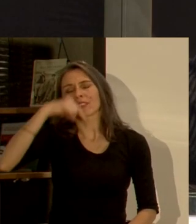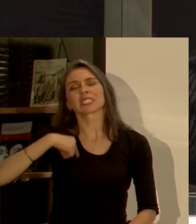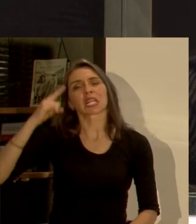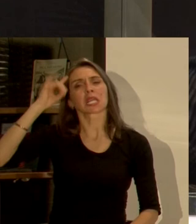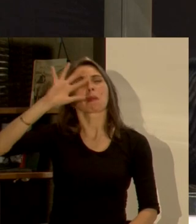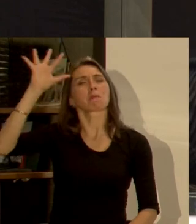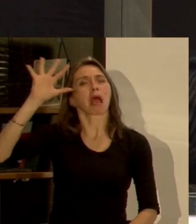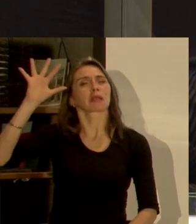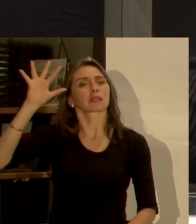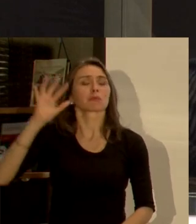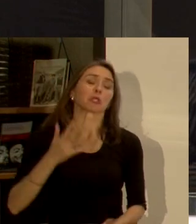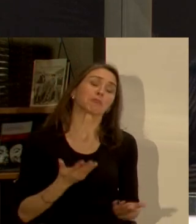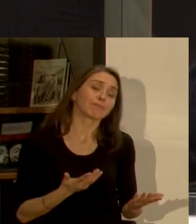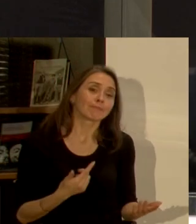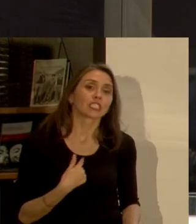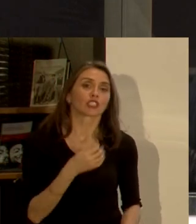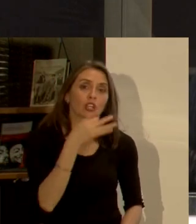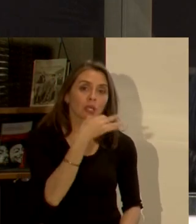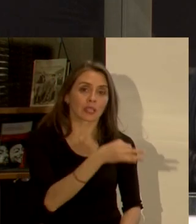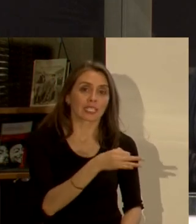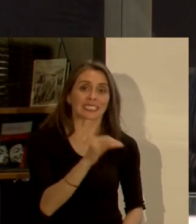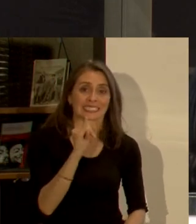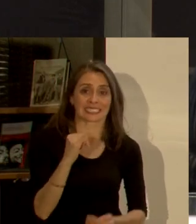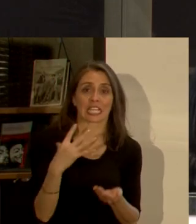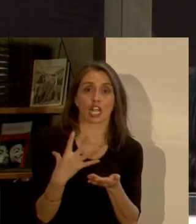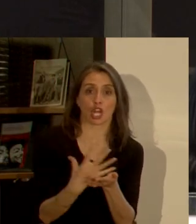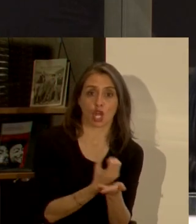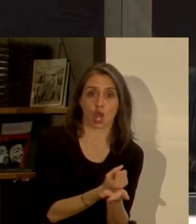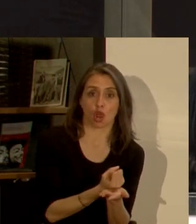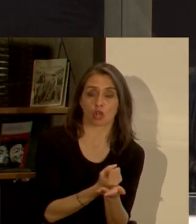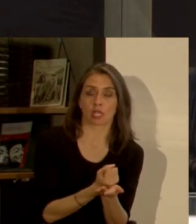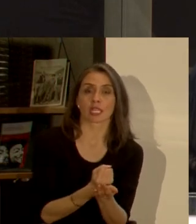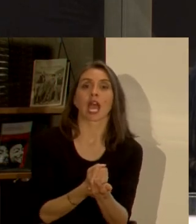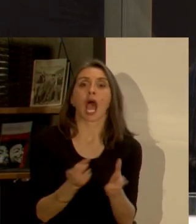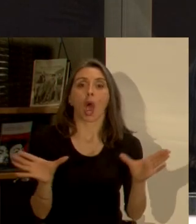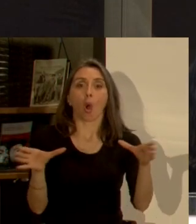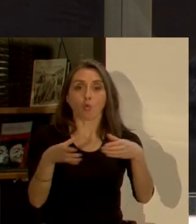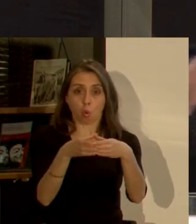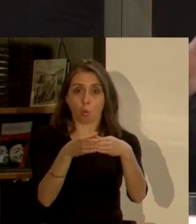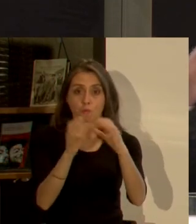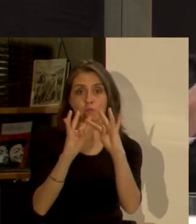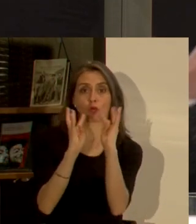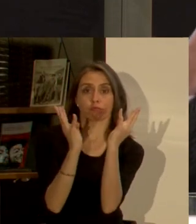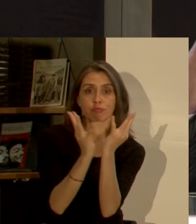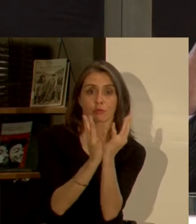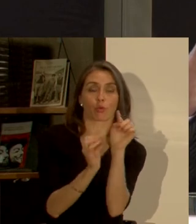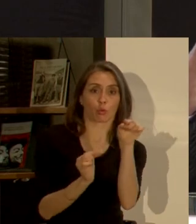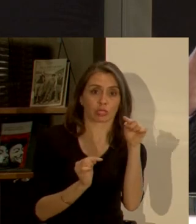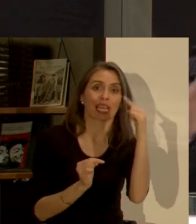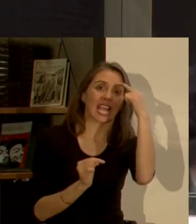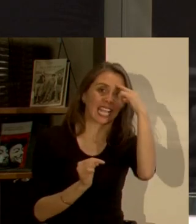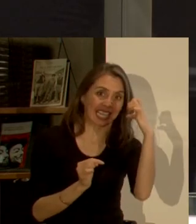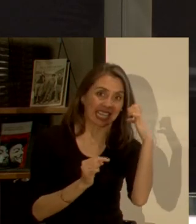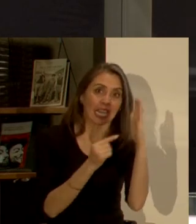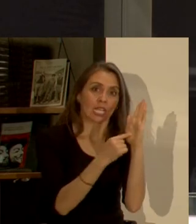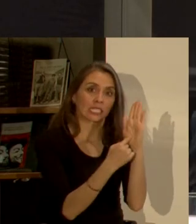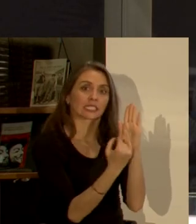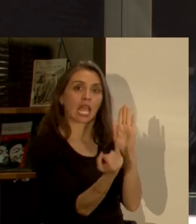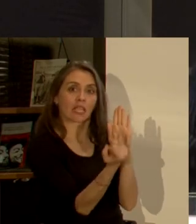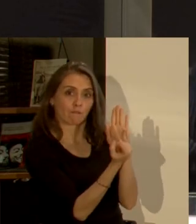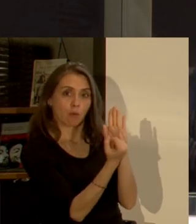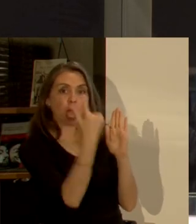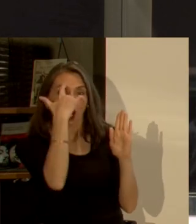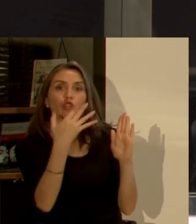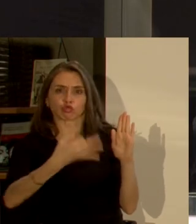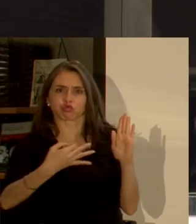imaginamos? Yo diría que si se logra generar un grupo en el cual usted cree le cree esa información y todos